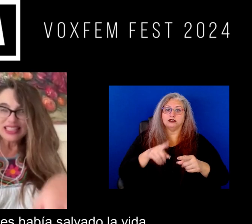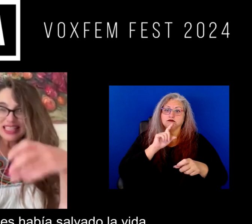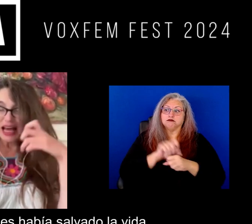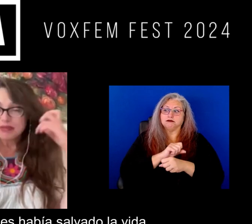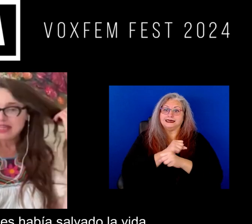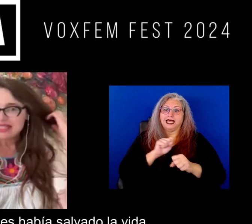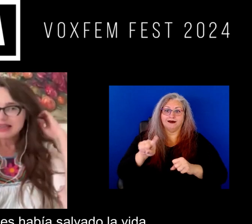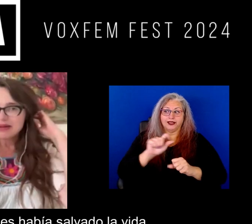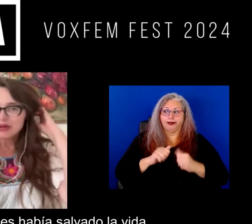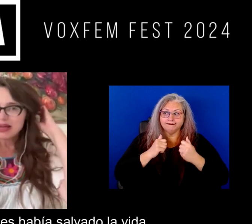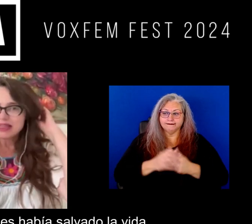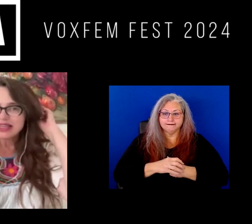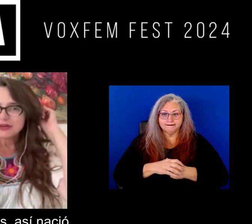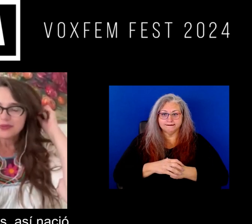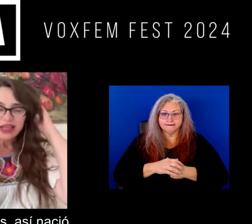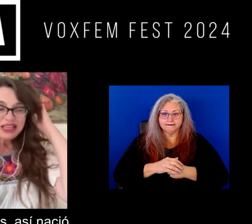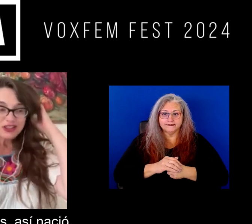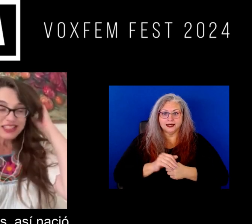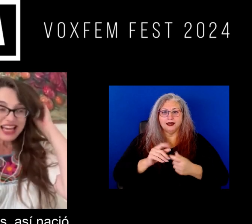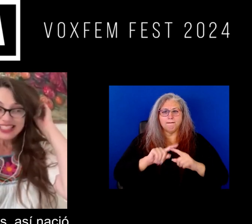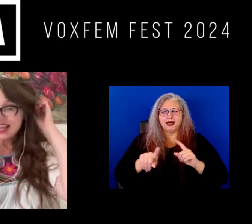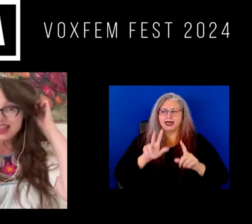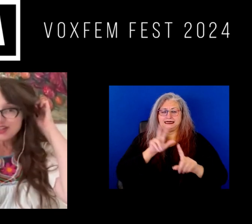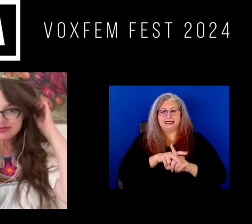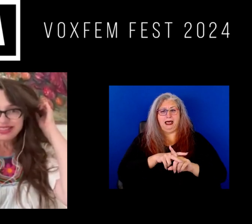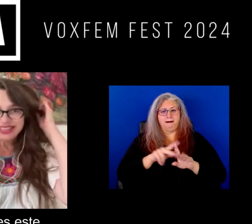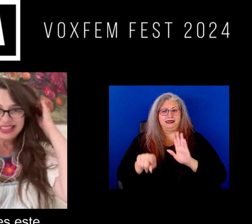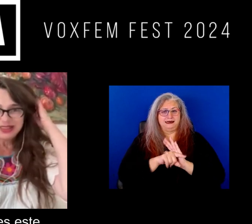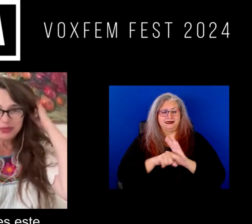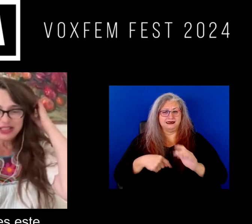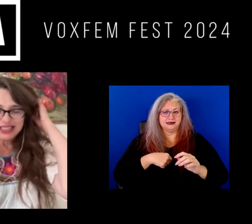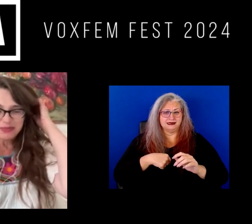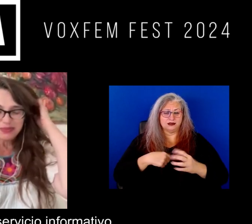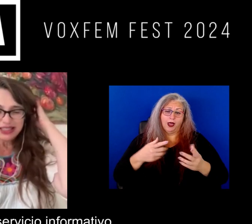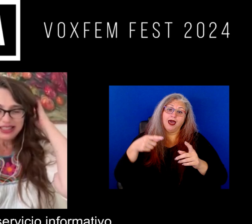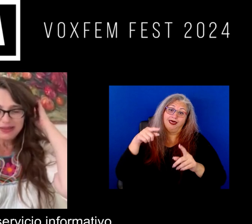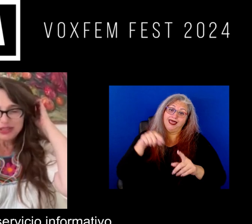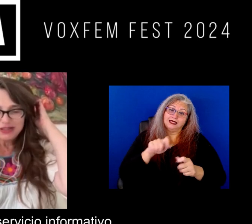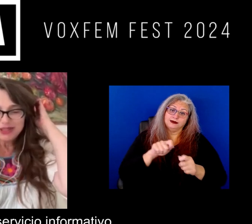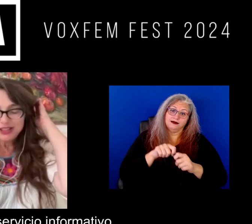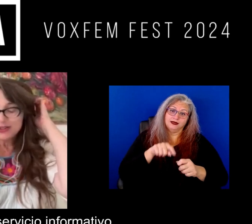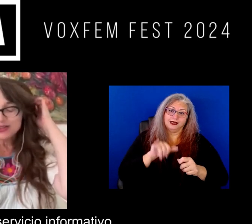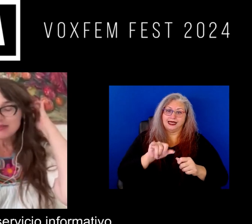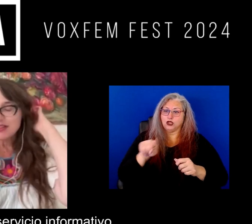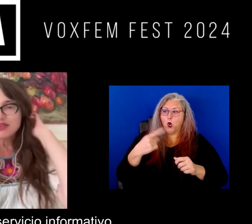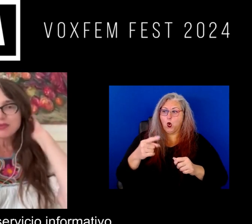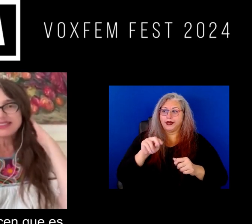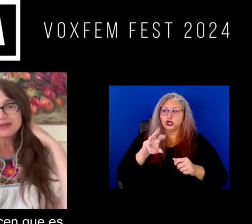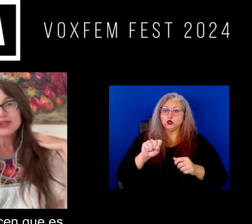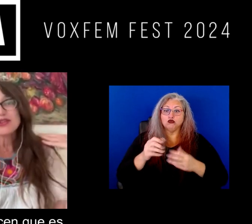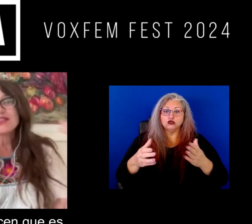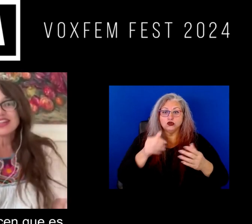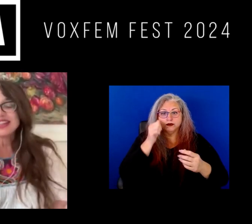que les había salvado la vida. Entonces así nació pues este pues el único ¿no? Servicio